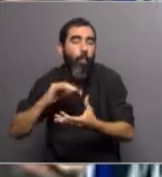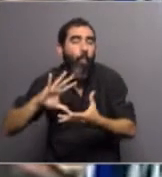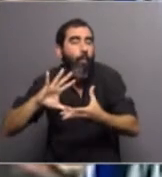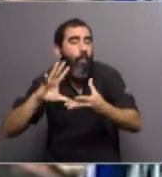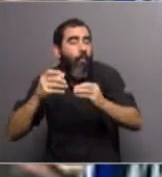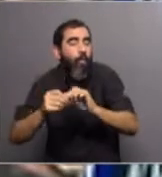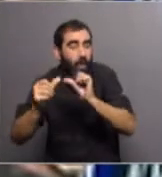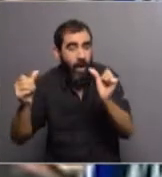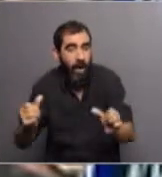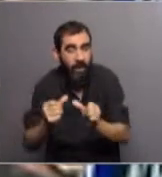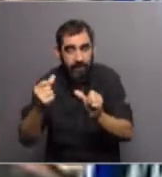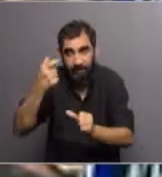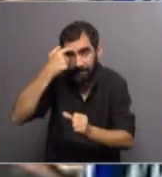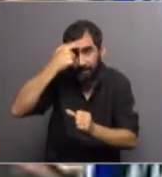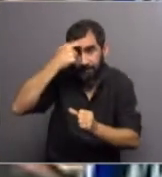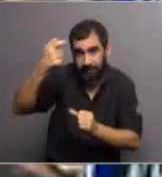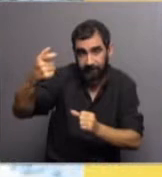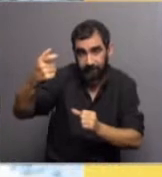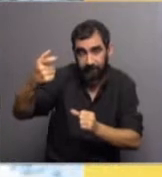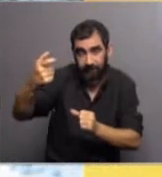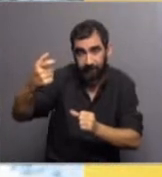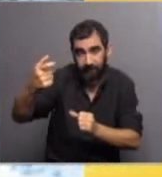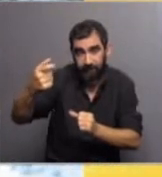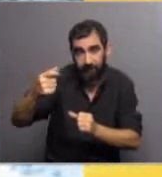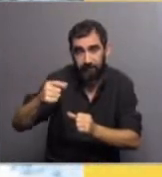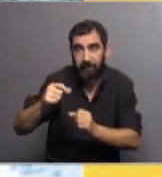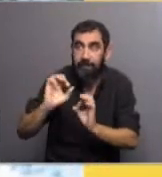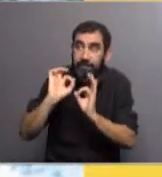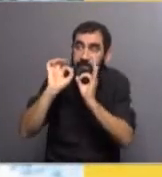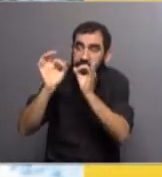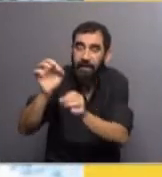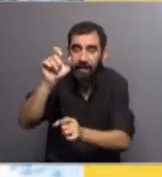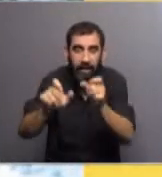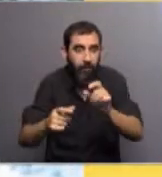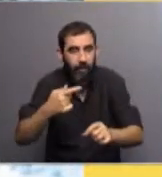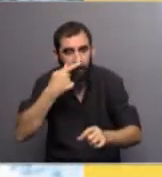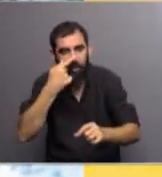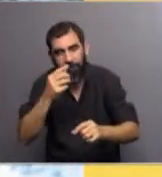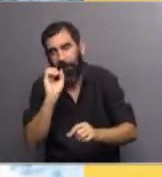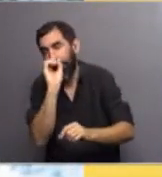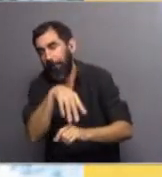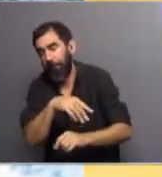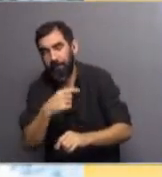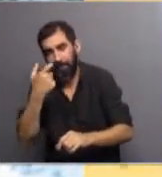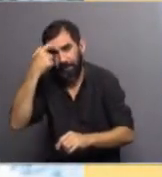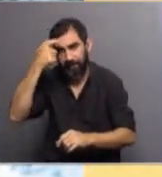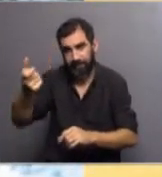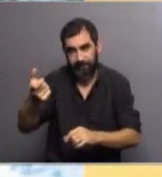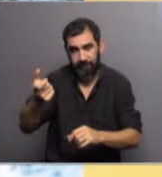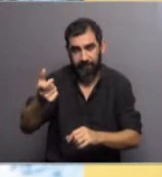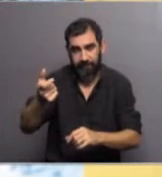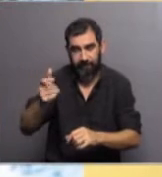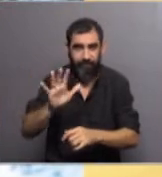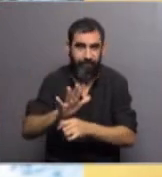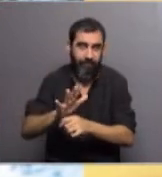hacer que la ciencia llegue al público que no le interesa la ciencia, lo cual parece que es casi una